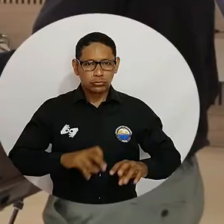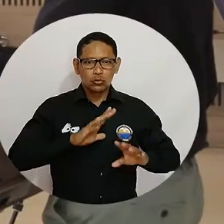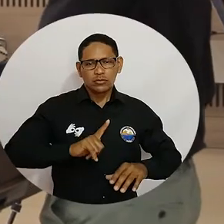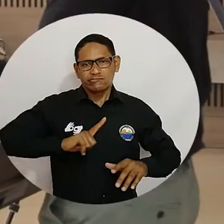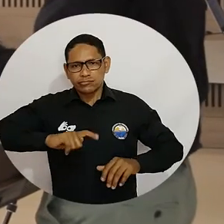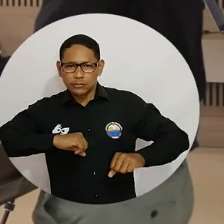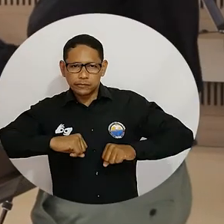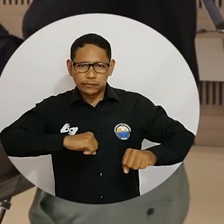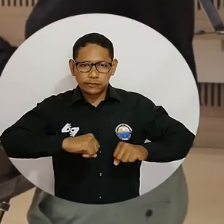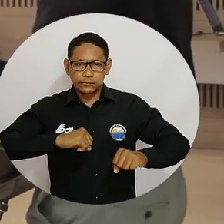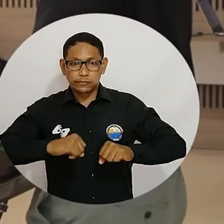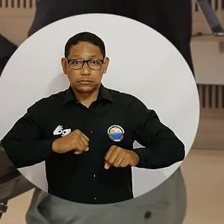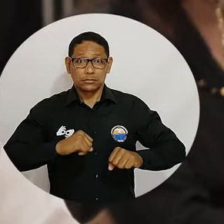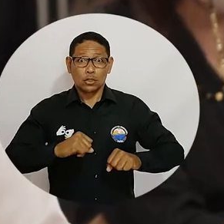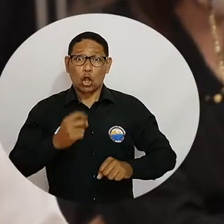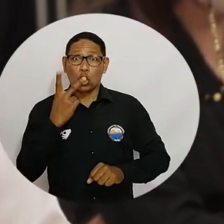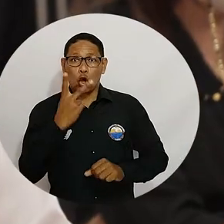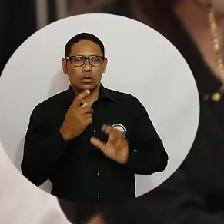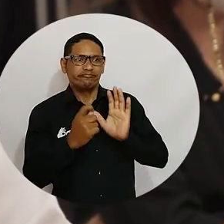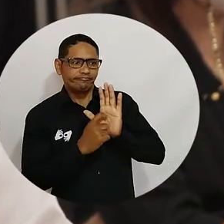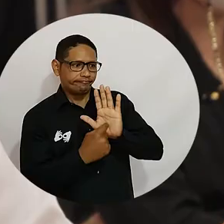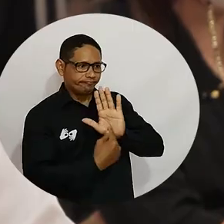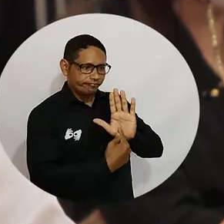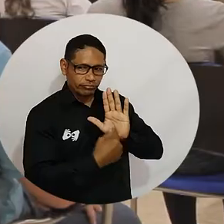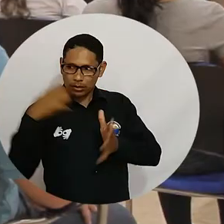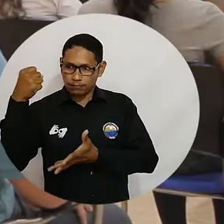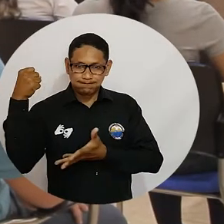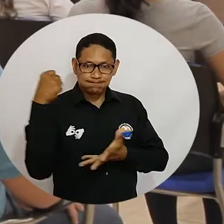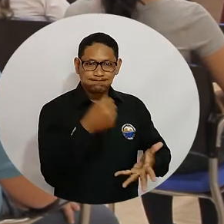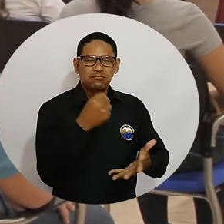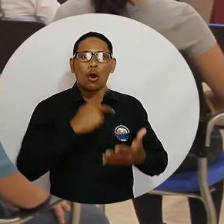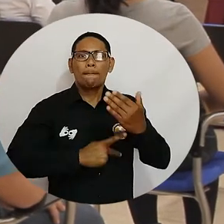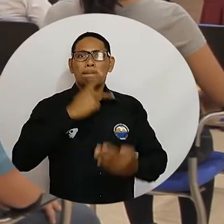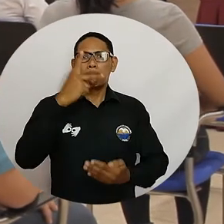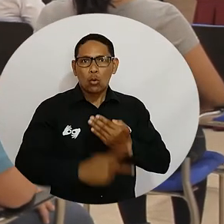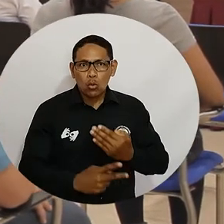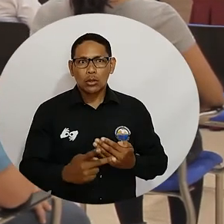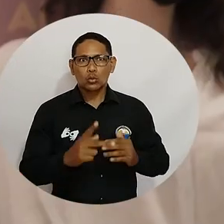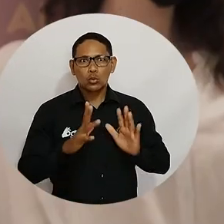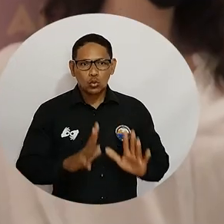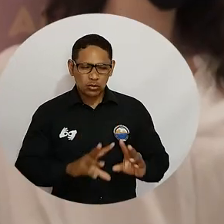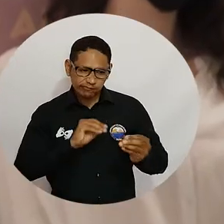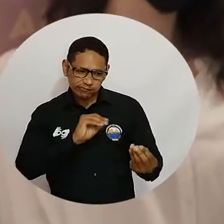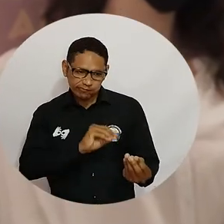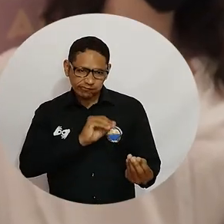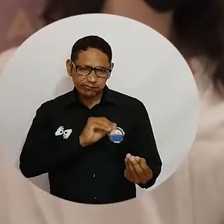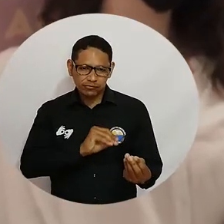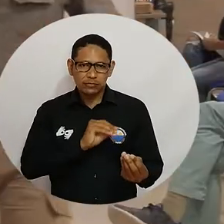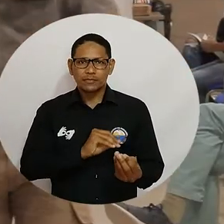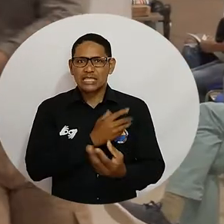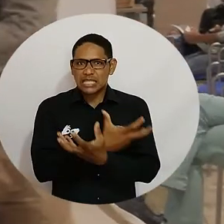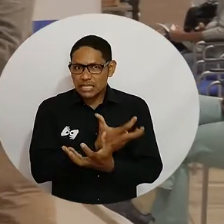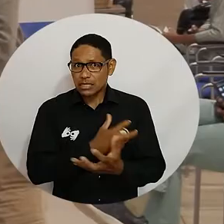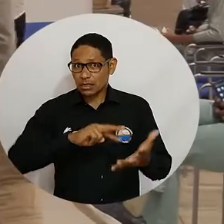cuyas iniciativas recibieron financiación de dos convocatorias orientadas al fortalecimiento de proyectos, vocaciones y formación en